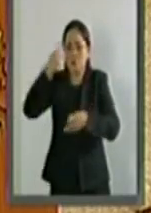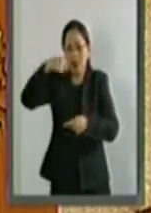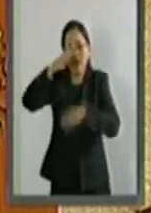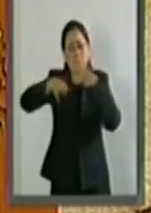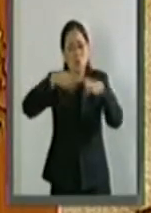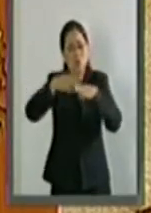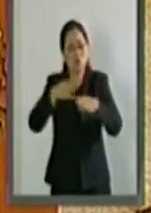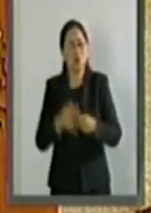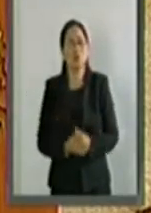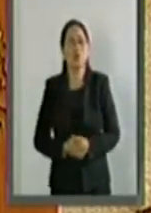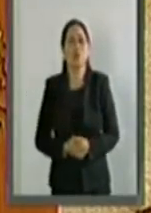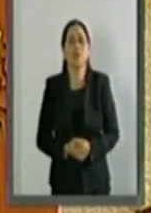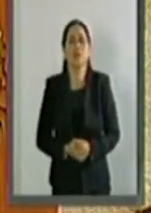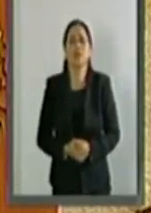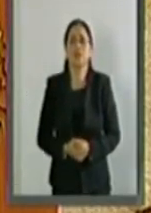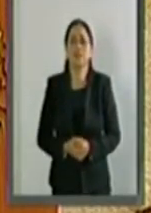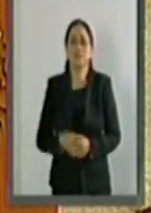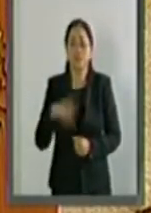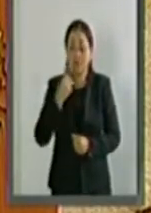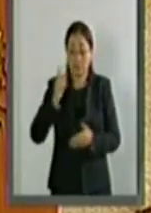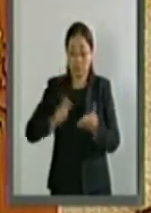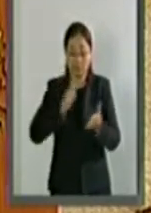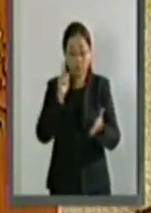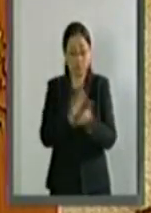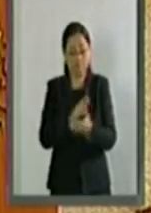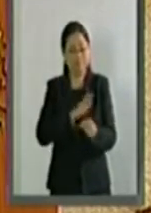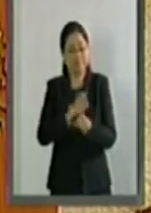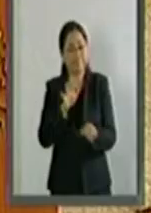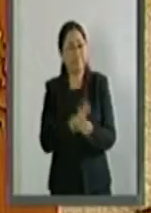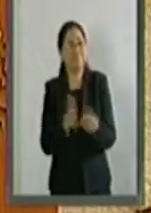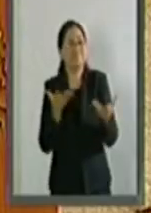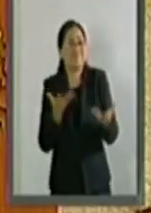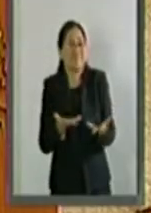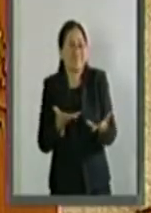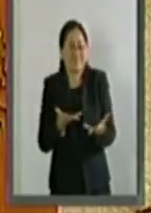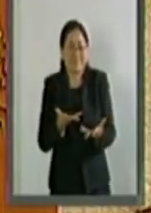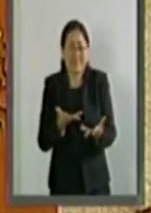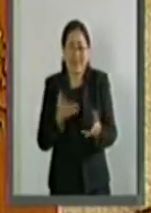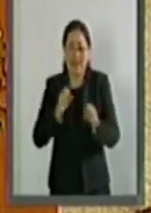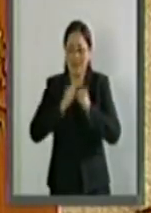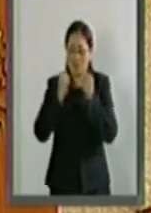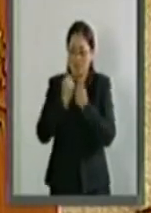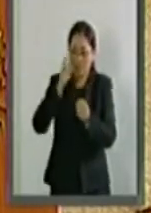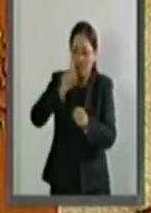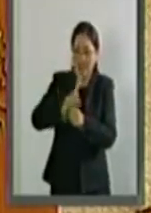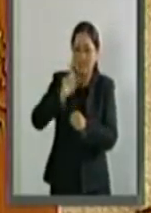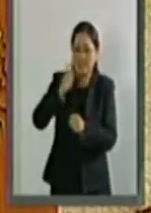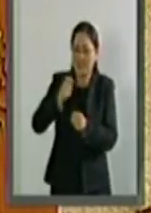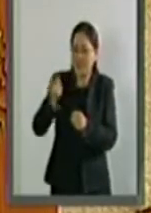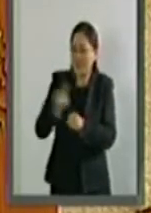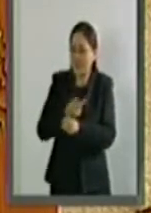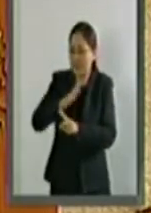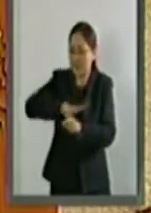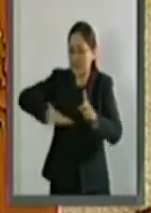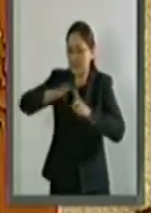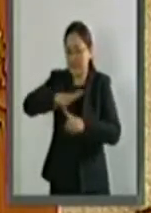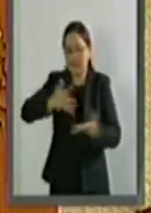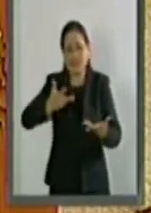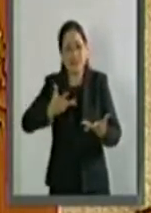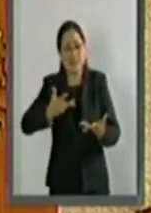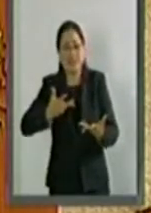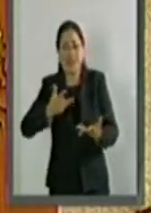Pero las leyes son perfectibles porque la realidad social es mucho más rápida que la realidad jurídica.